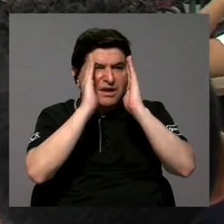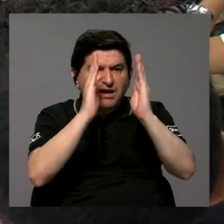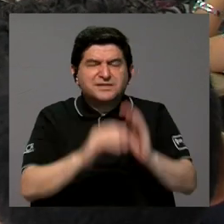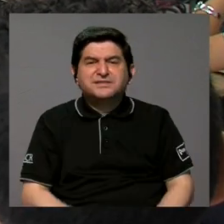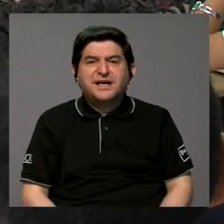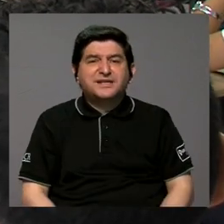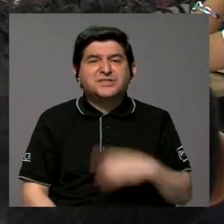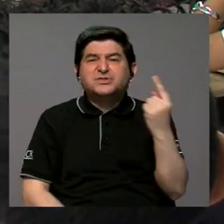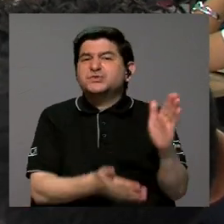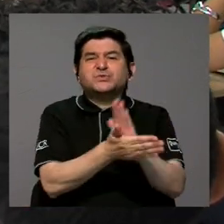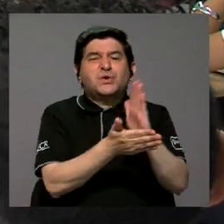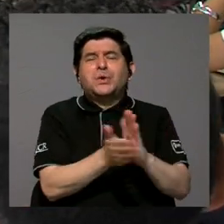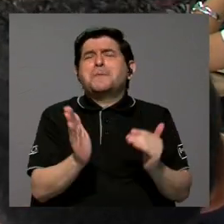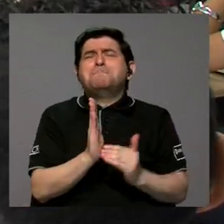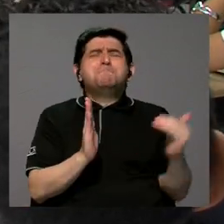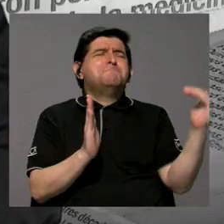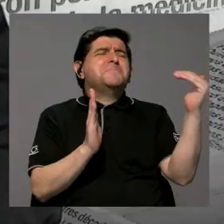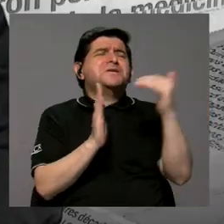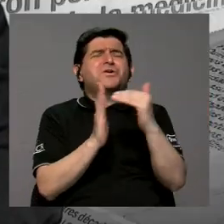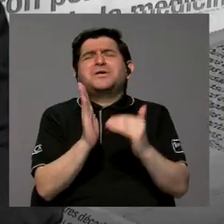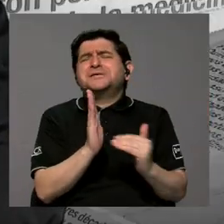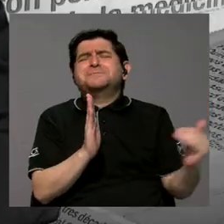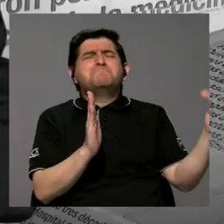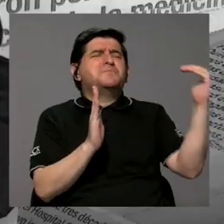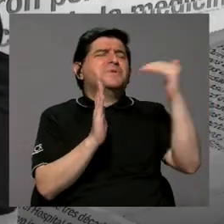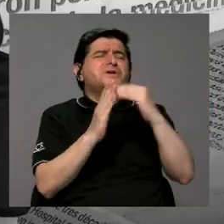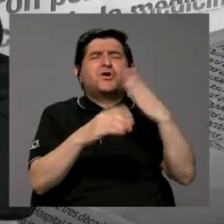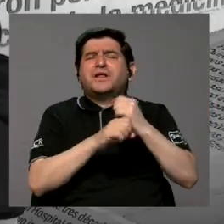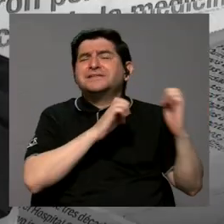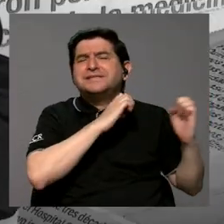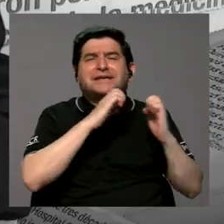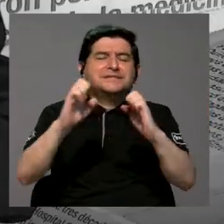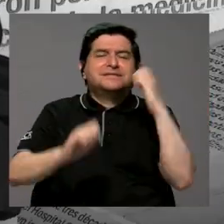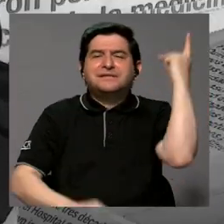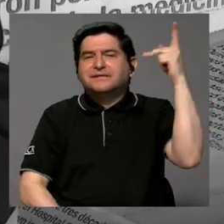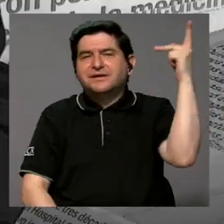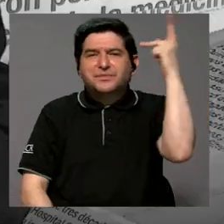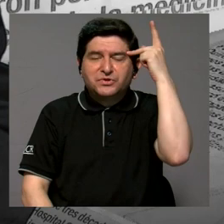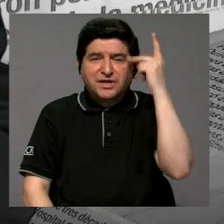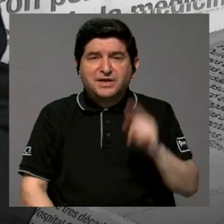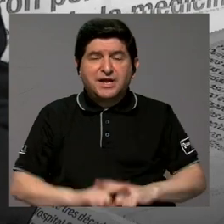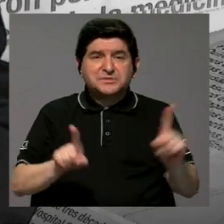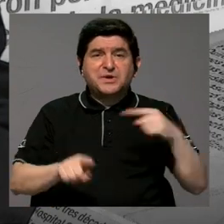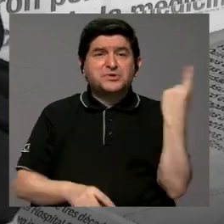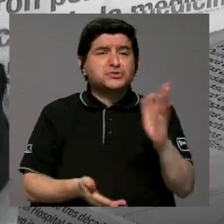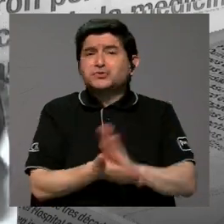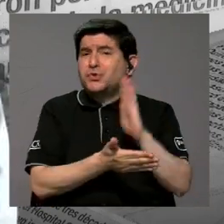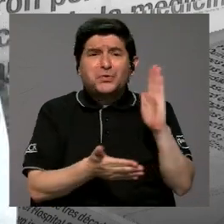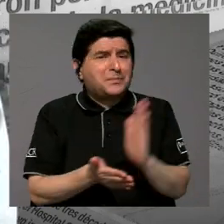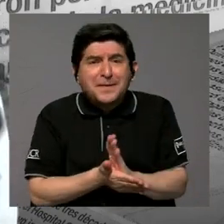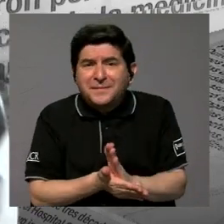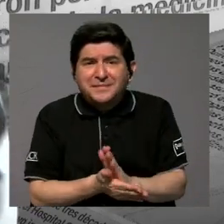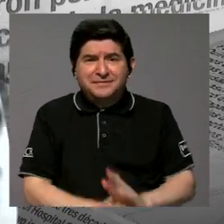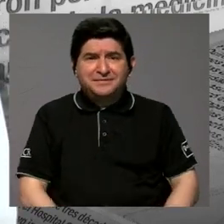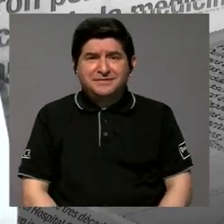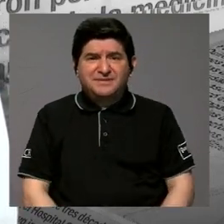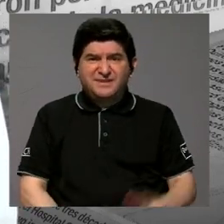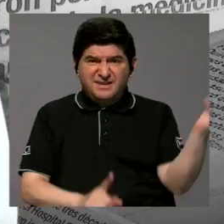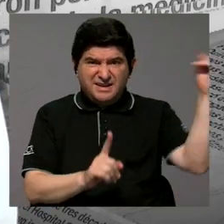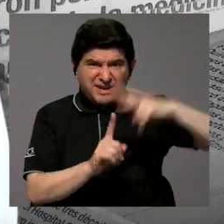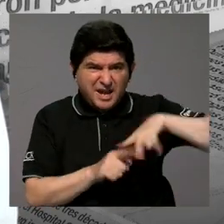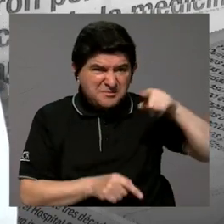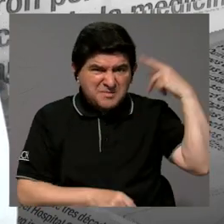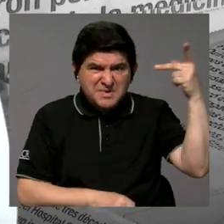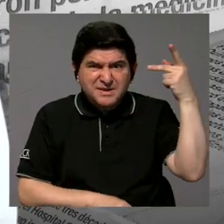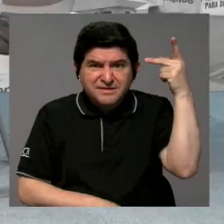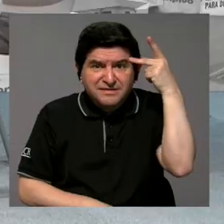políticas de papel. Gastamos millones de millones elaborando estrategias y políticas de papel. Y usted lo ve, la aplicación